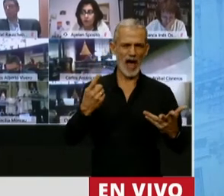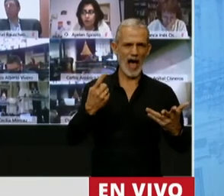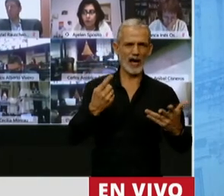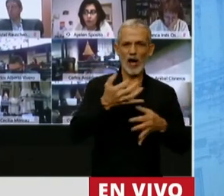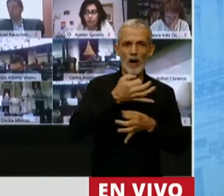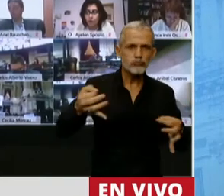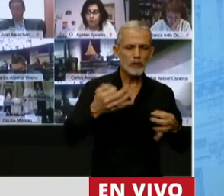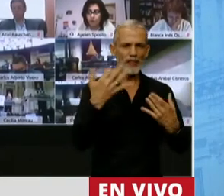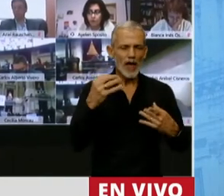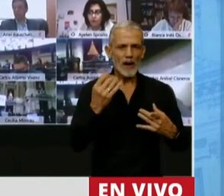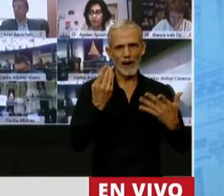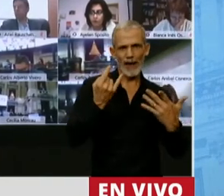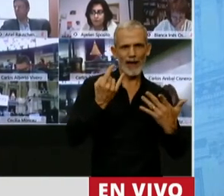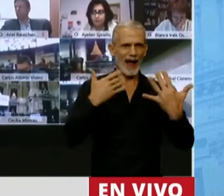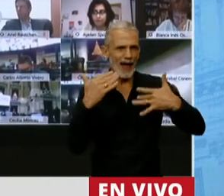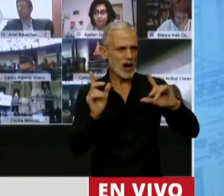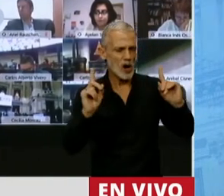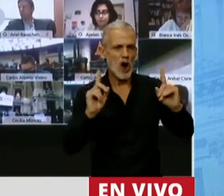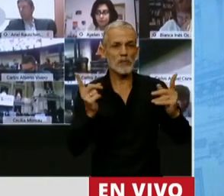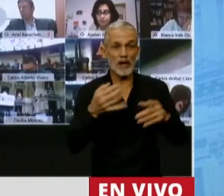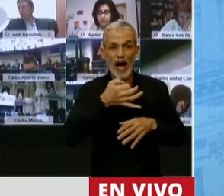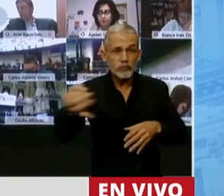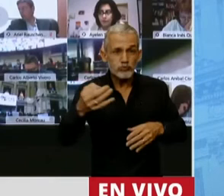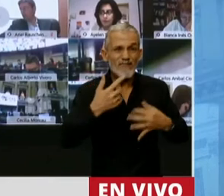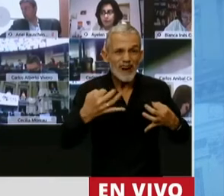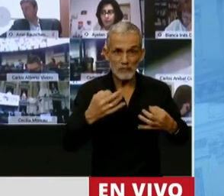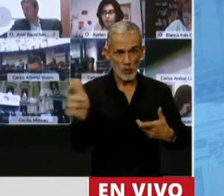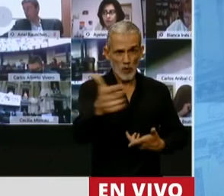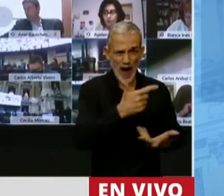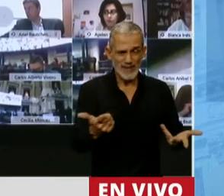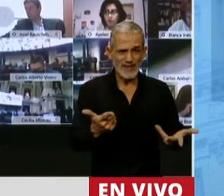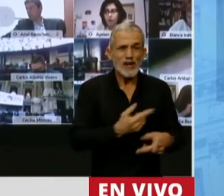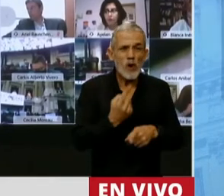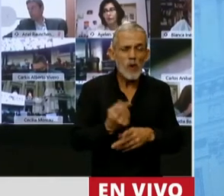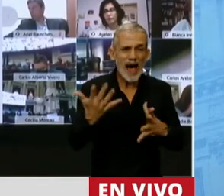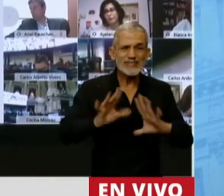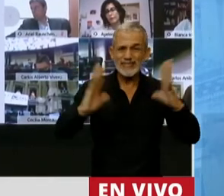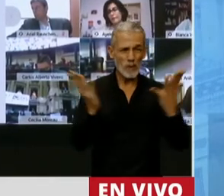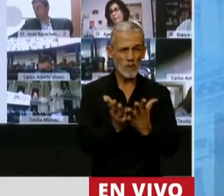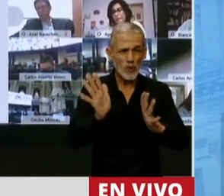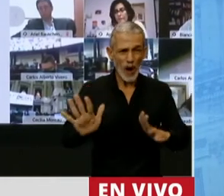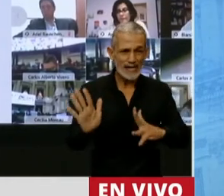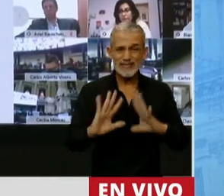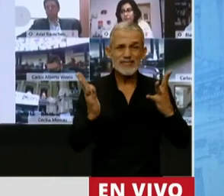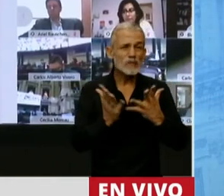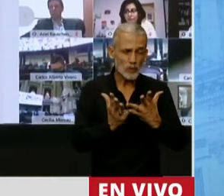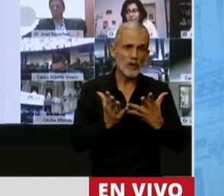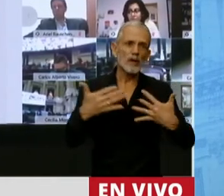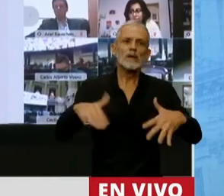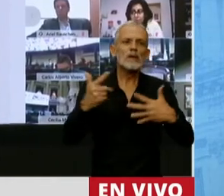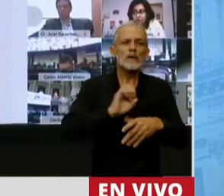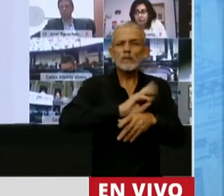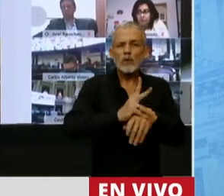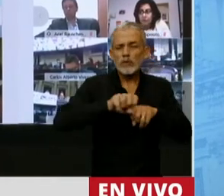certezas, y la verdad que no hay certezas. Es imposible que haya certezas en un mundo que tiene tamaña